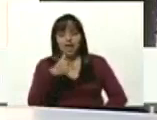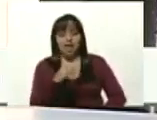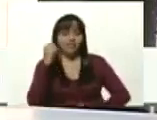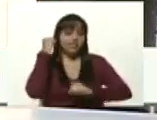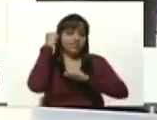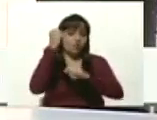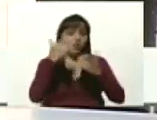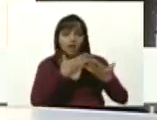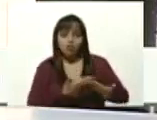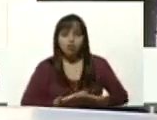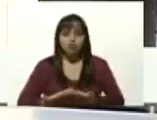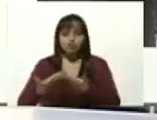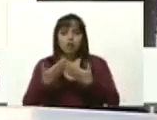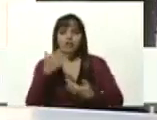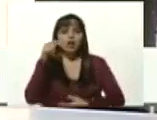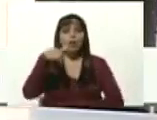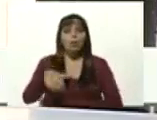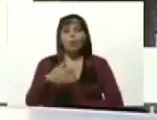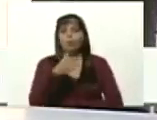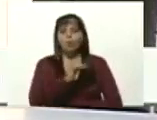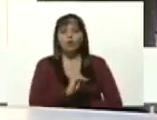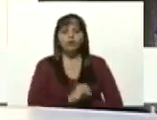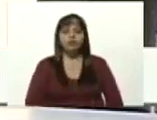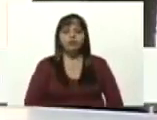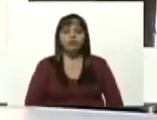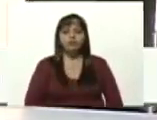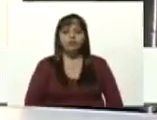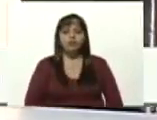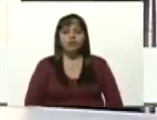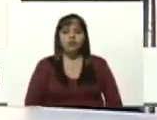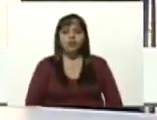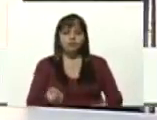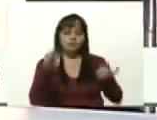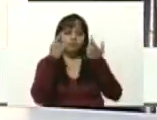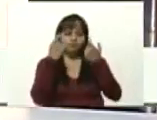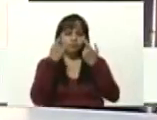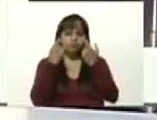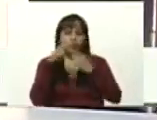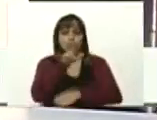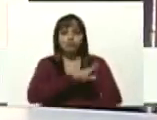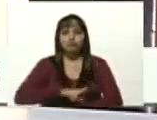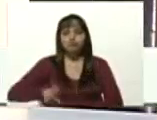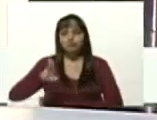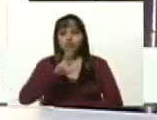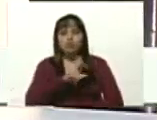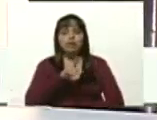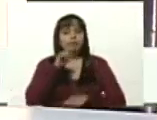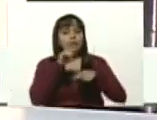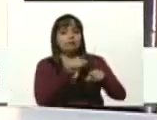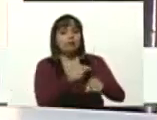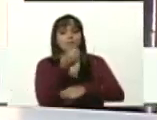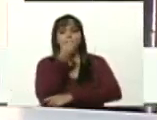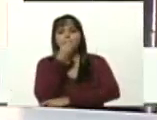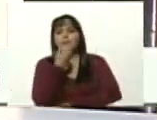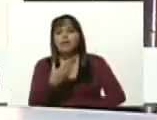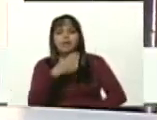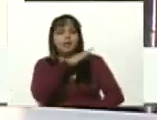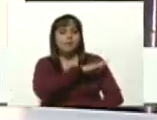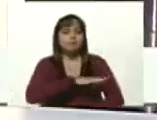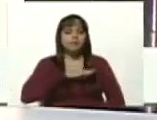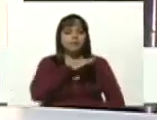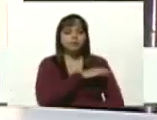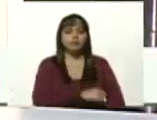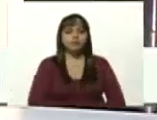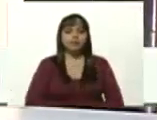vencedoras que hoy están siendo formados a través de esta hermosa misión